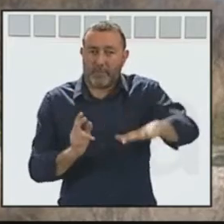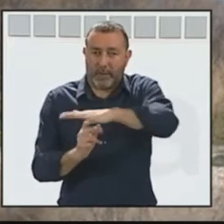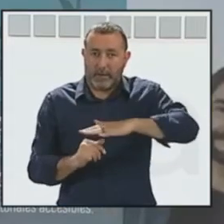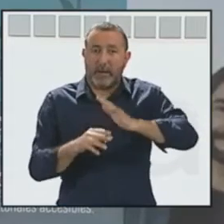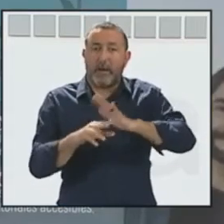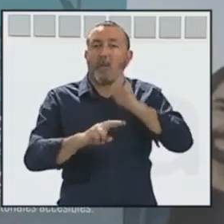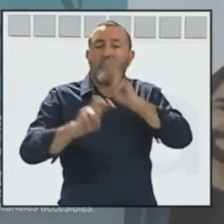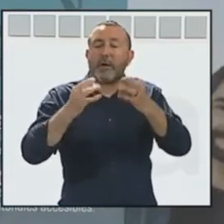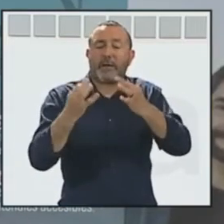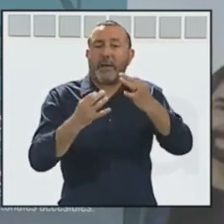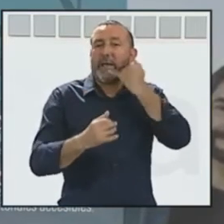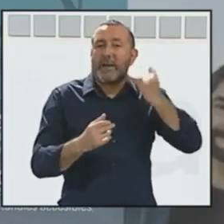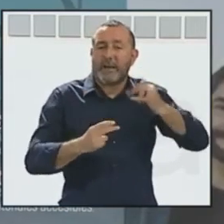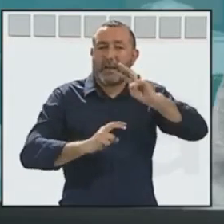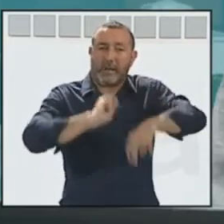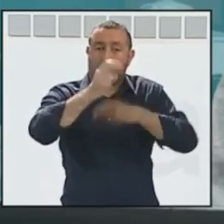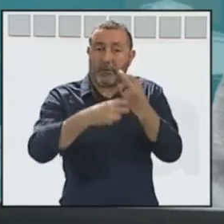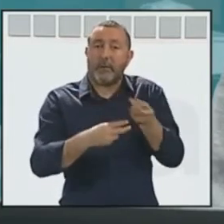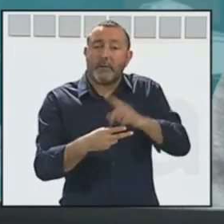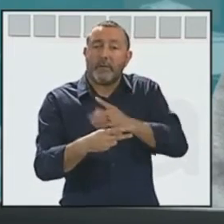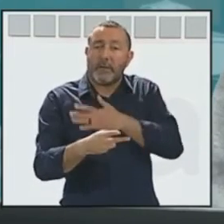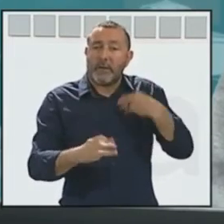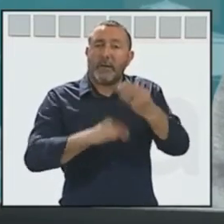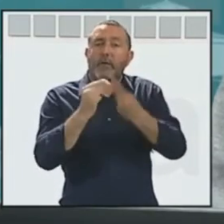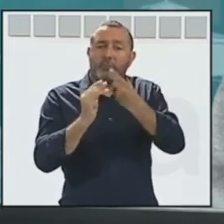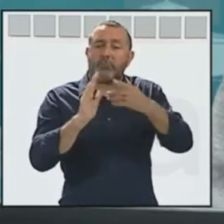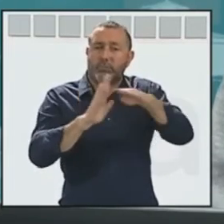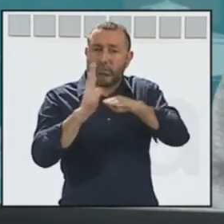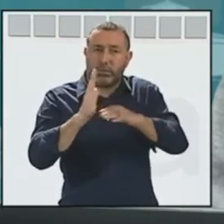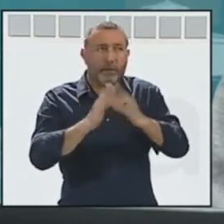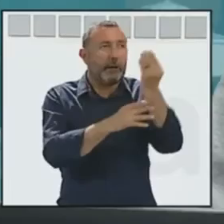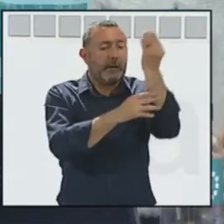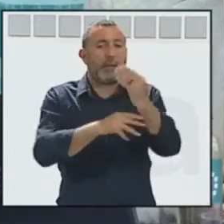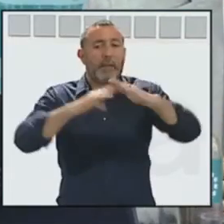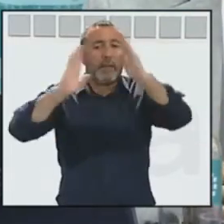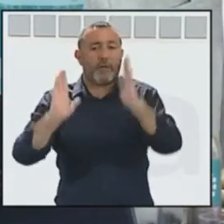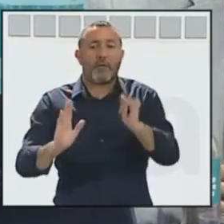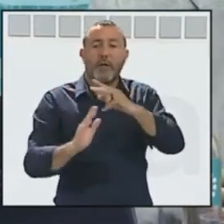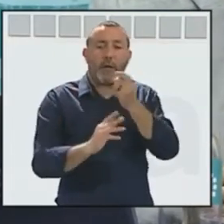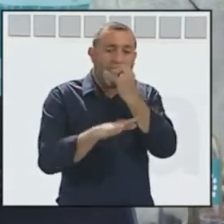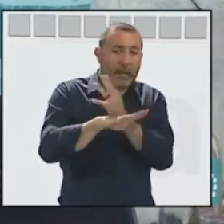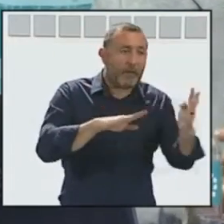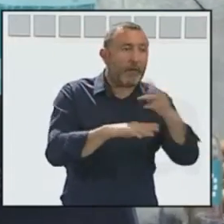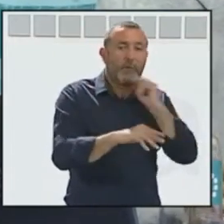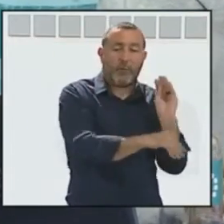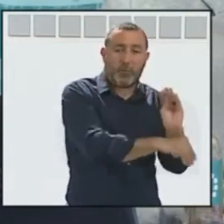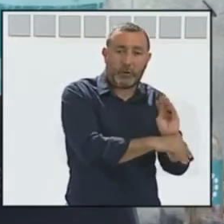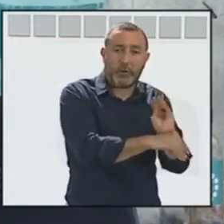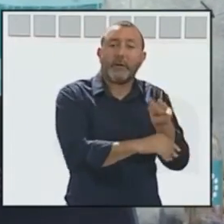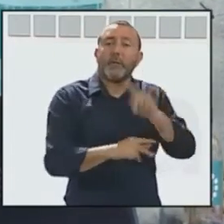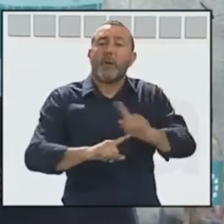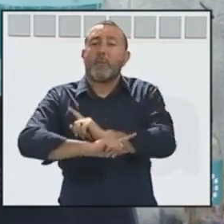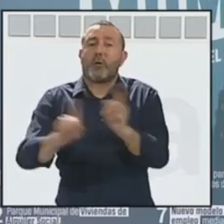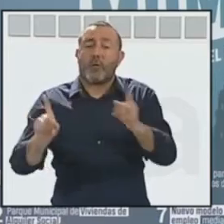las energías renovables. A todo esto se suma la elaboración de un catálogo de edificios y jardines protegidos, la provisión del maltrato animal en